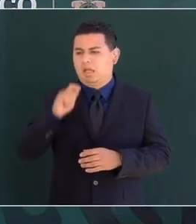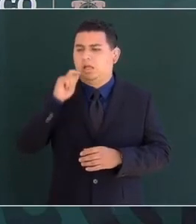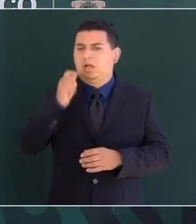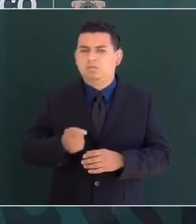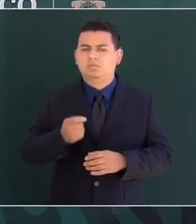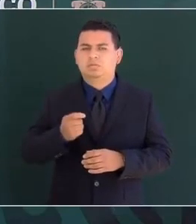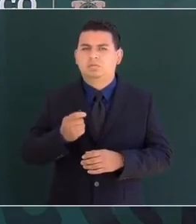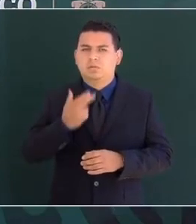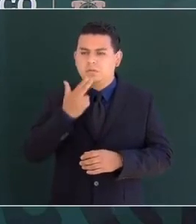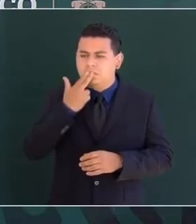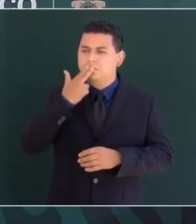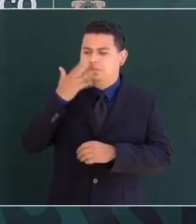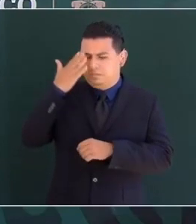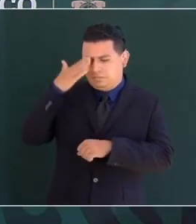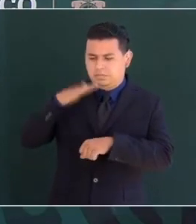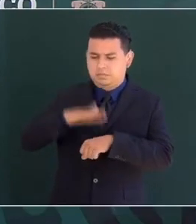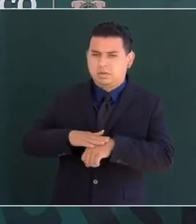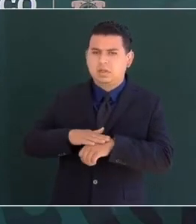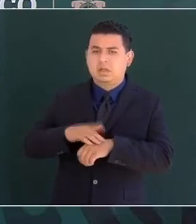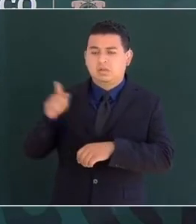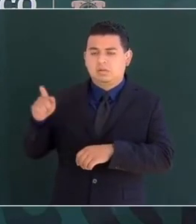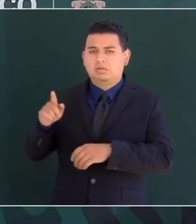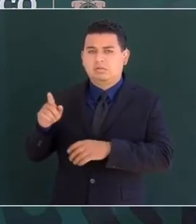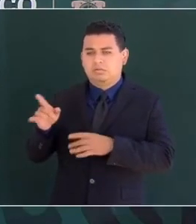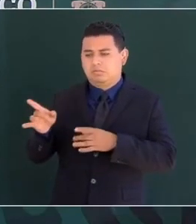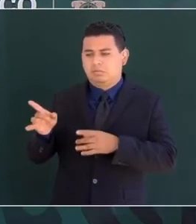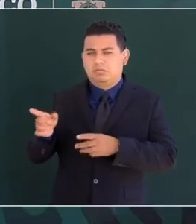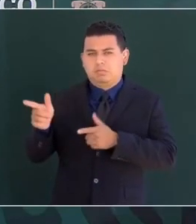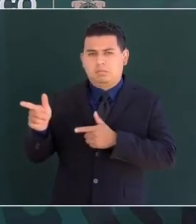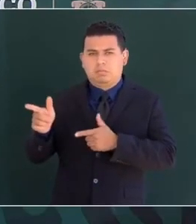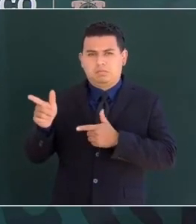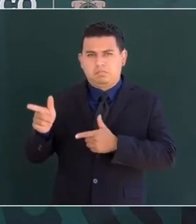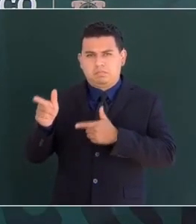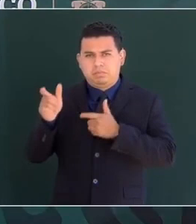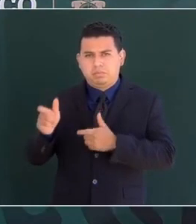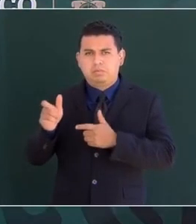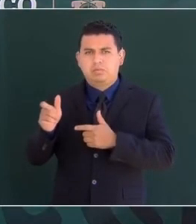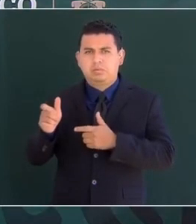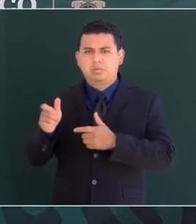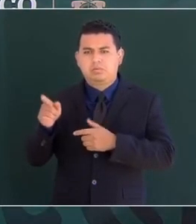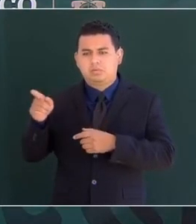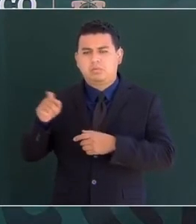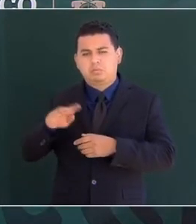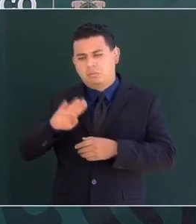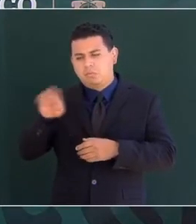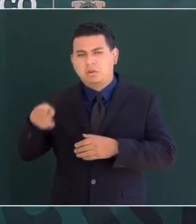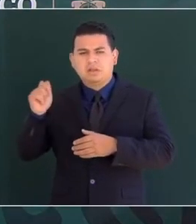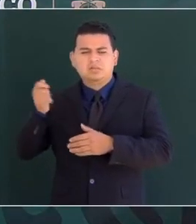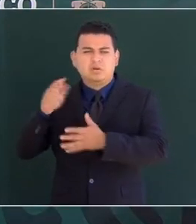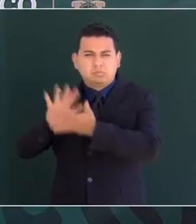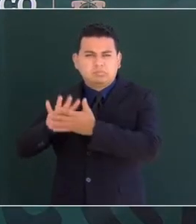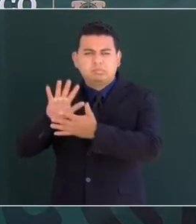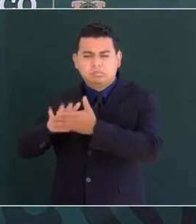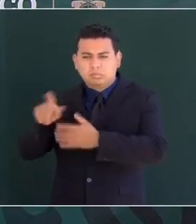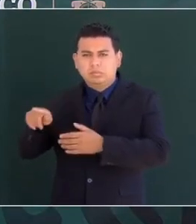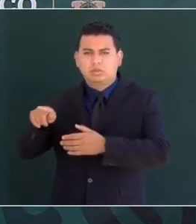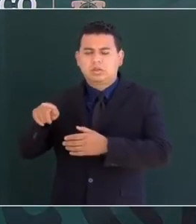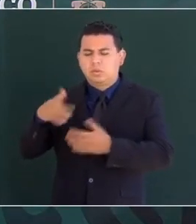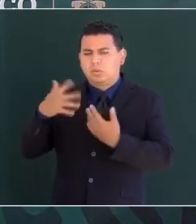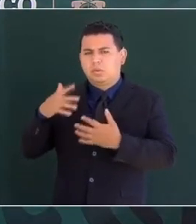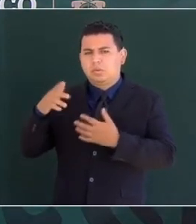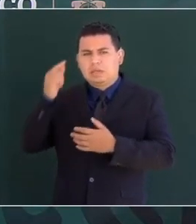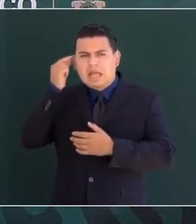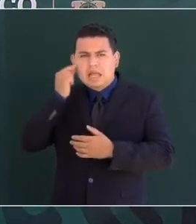la muerte y el asesinato, la muerte y la traición de Vicente Guerrero y para mostrarle respeto.